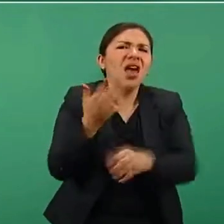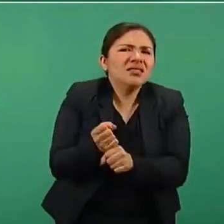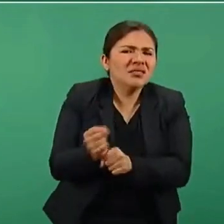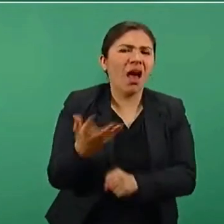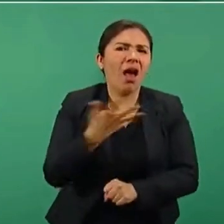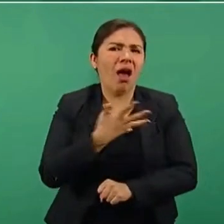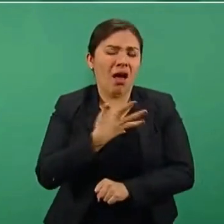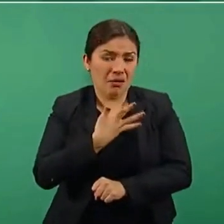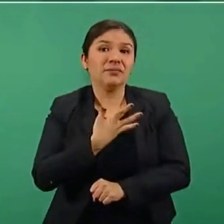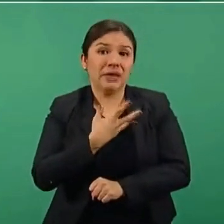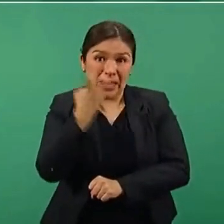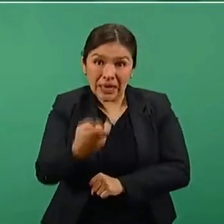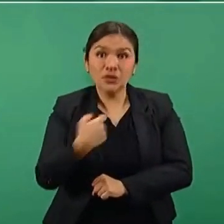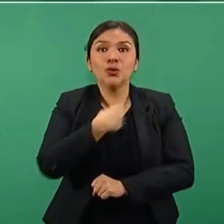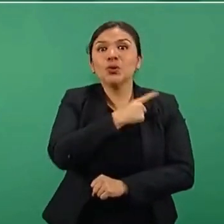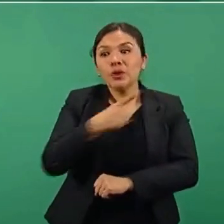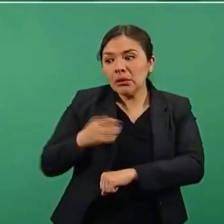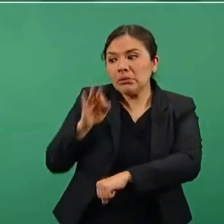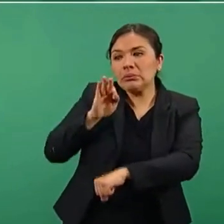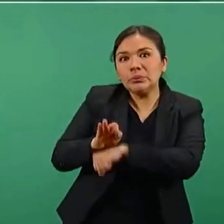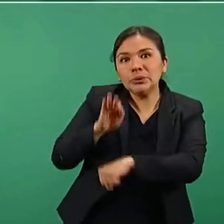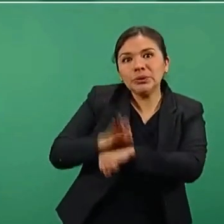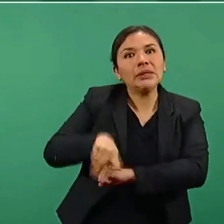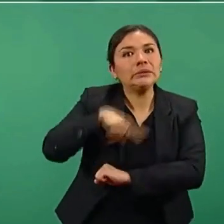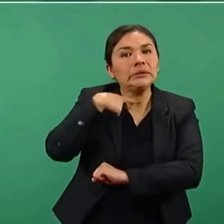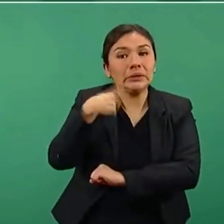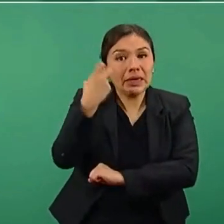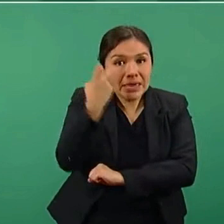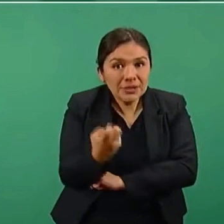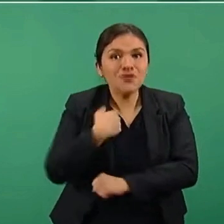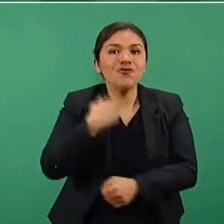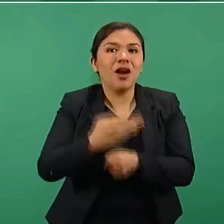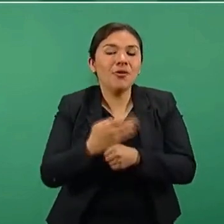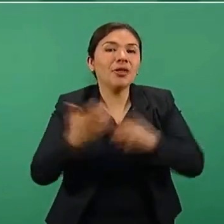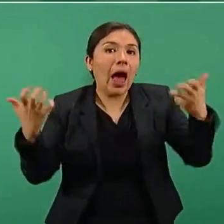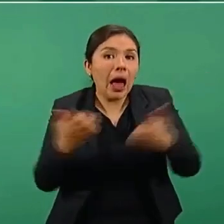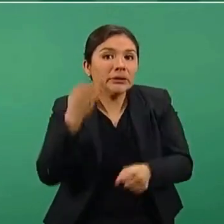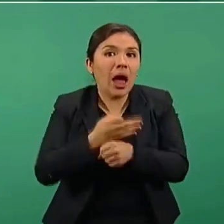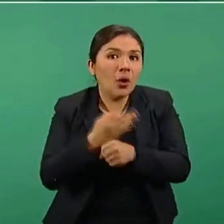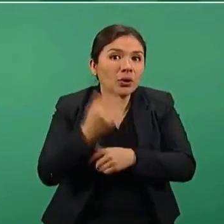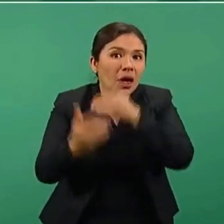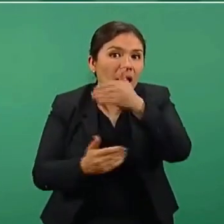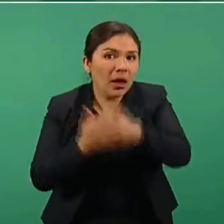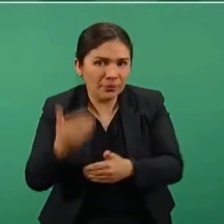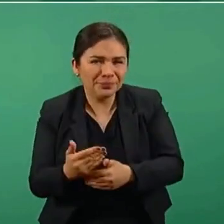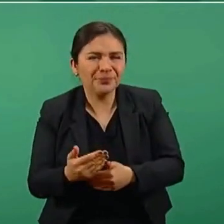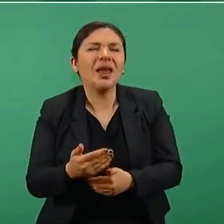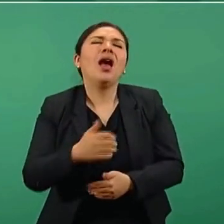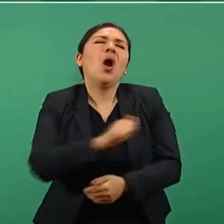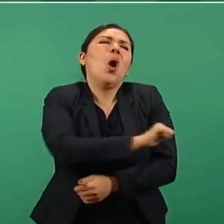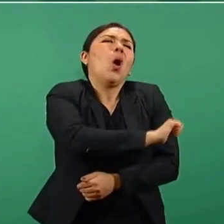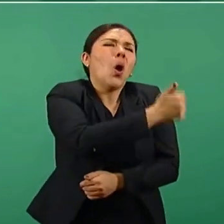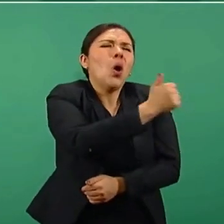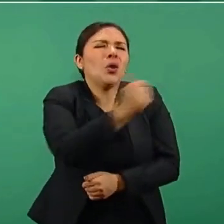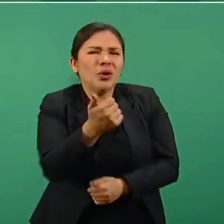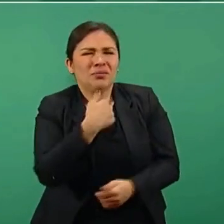Entonces, tenemos nosotros que proteger y eso es lo que estamos llevando a cabo. Nuestros adversarios,